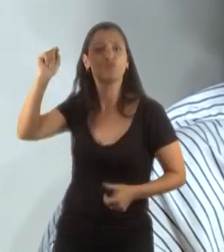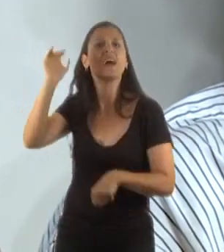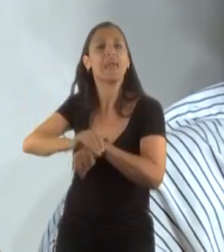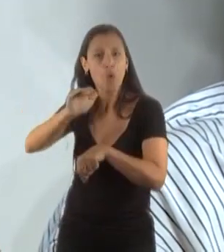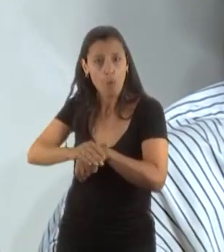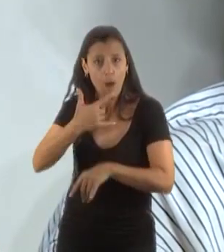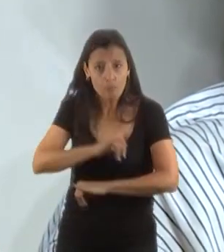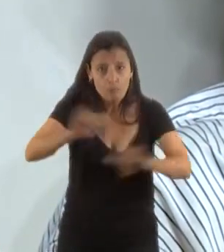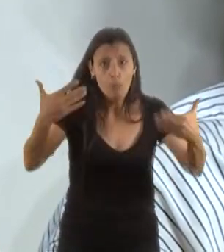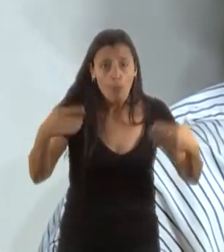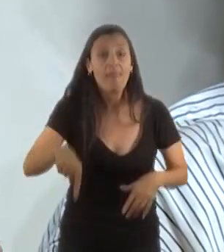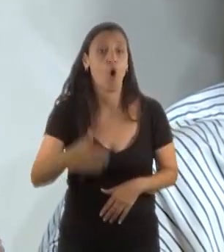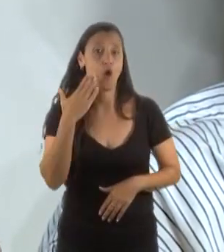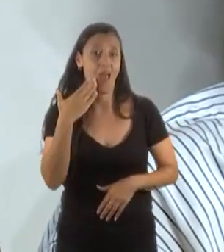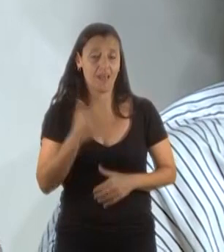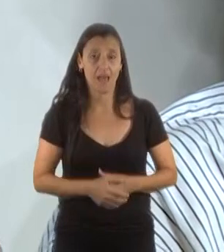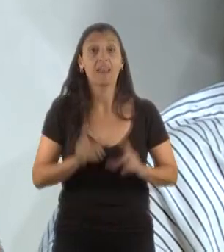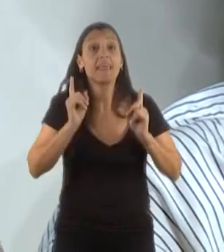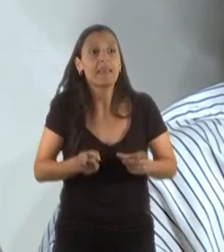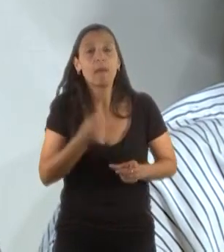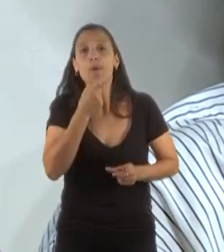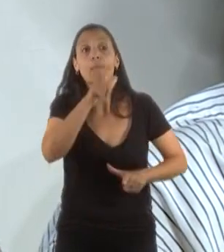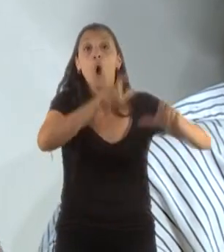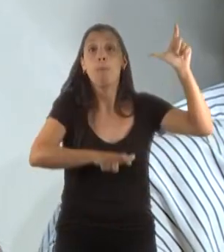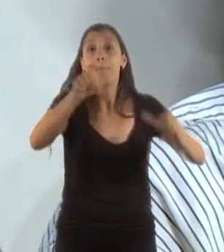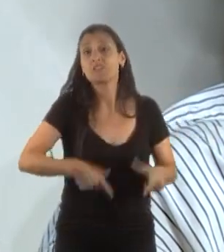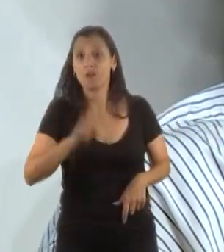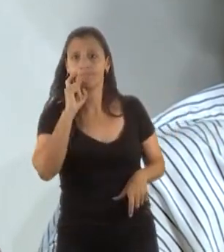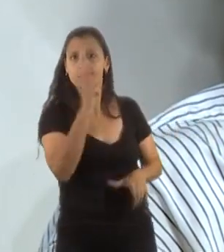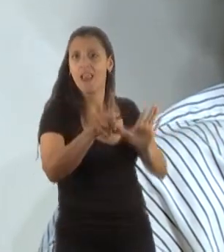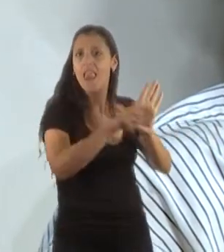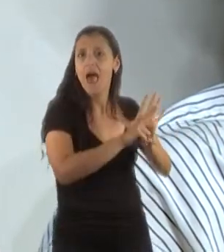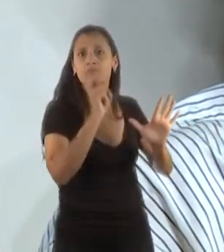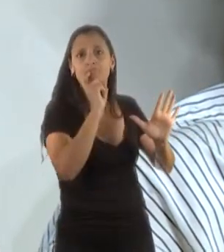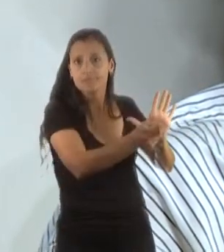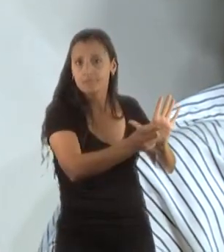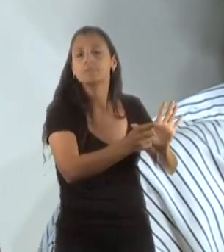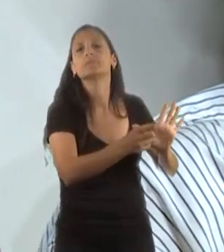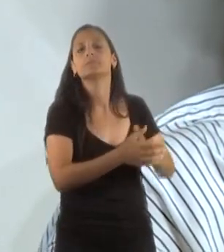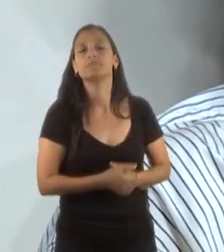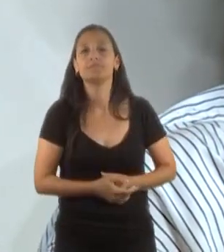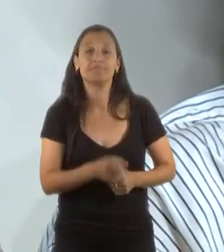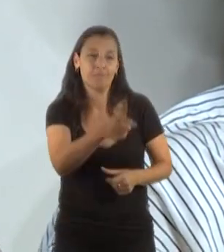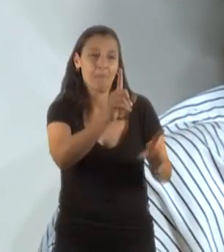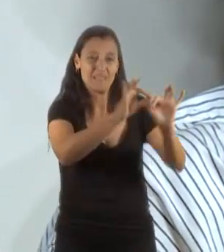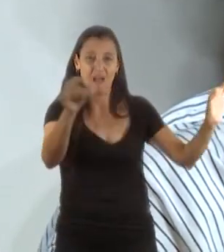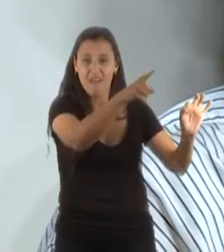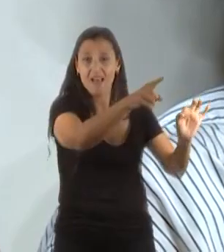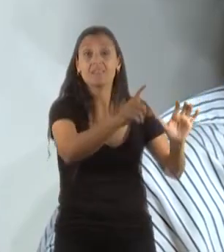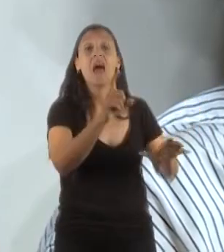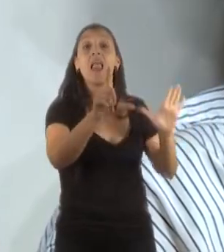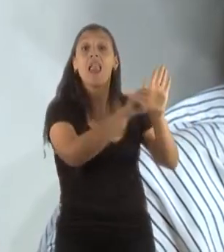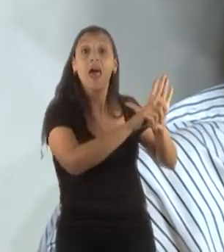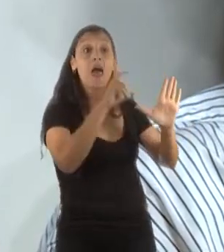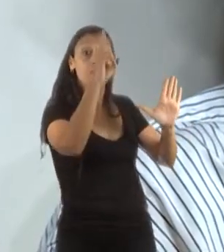a esto, si esta tarde, personas que no cumplan con la ley, que no se encuentren con este lema, dentro de la ley todo o no, si